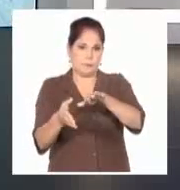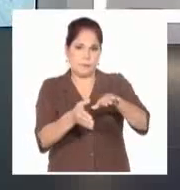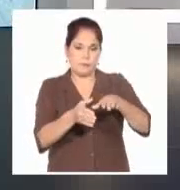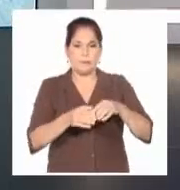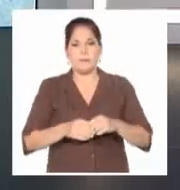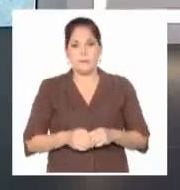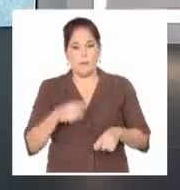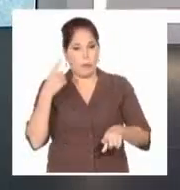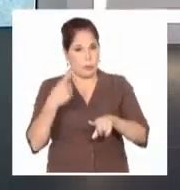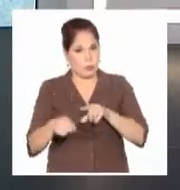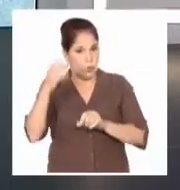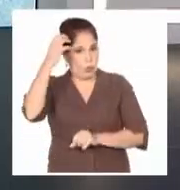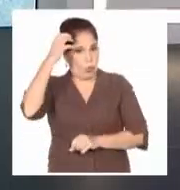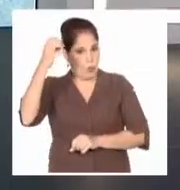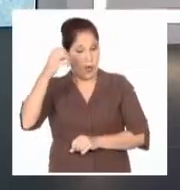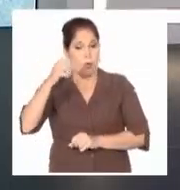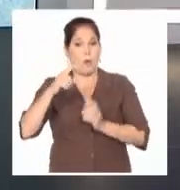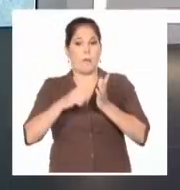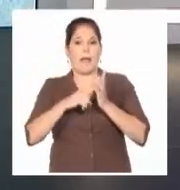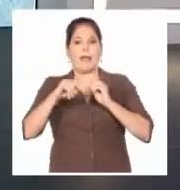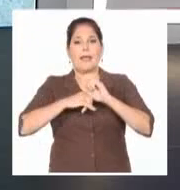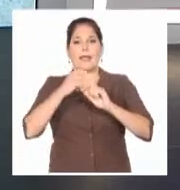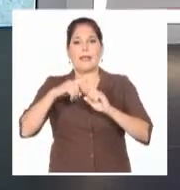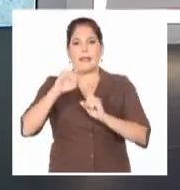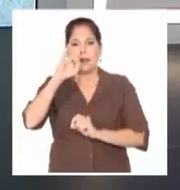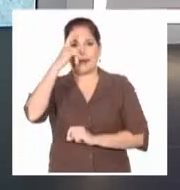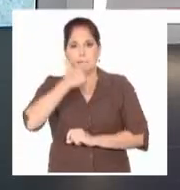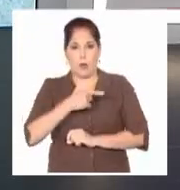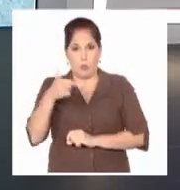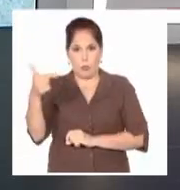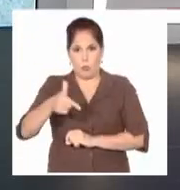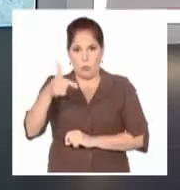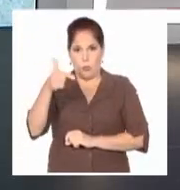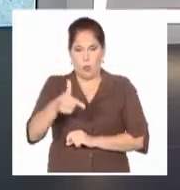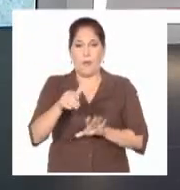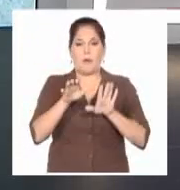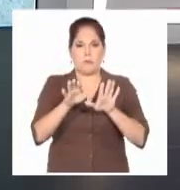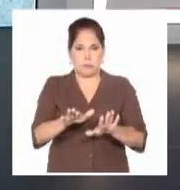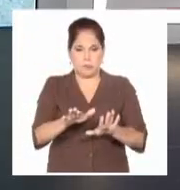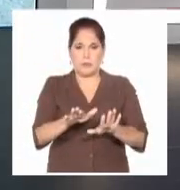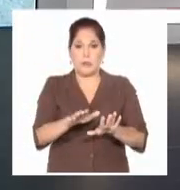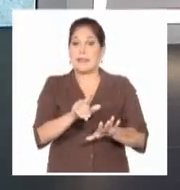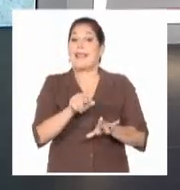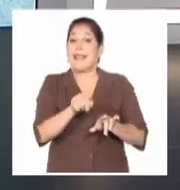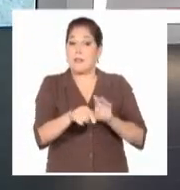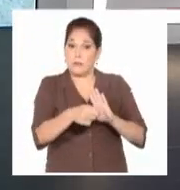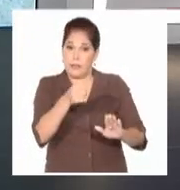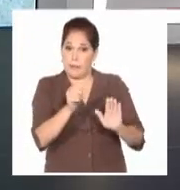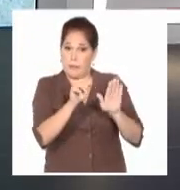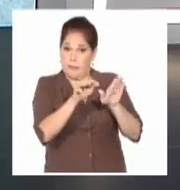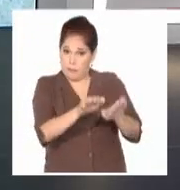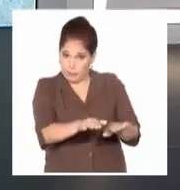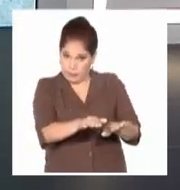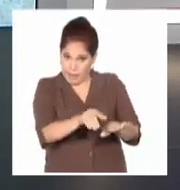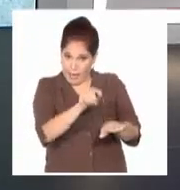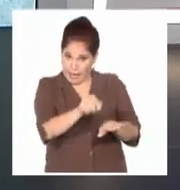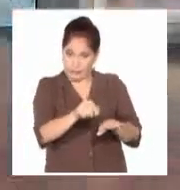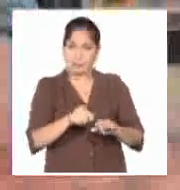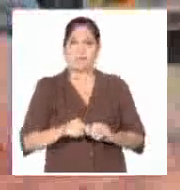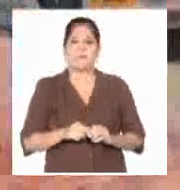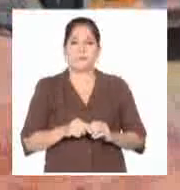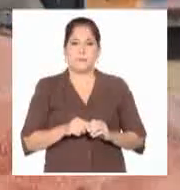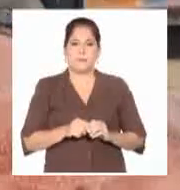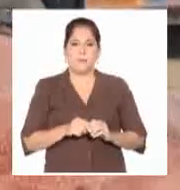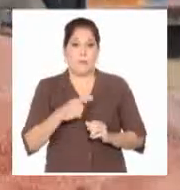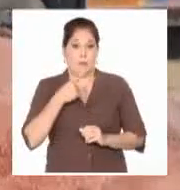El gobierno de Pakistán pospuso hasta el jueves la deportación de los migrantes irregulares que permanezcan en esa nación asiática. El